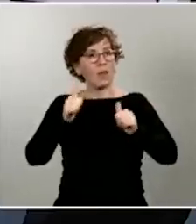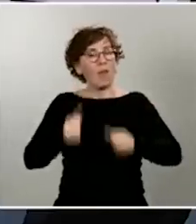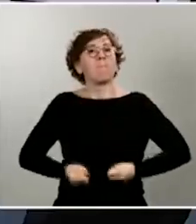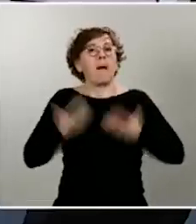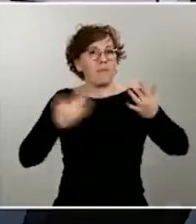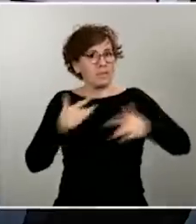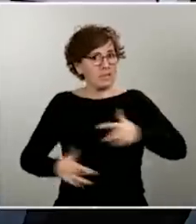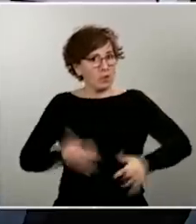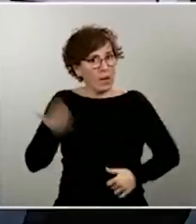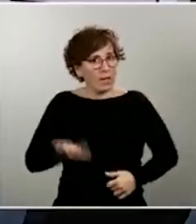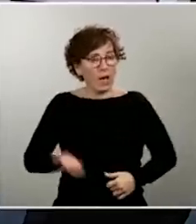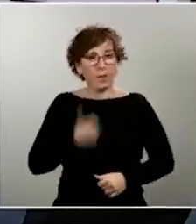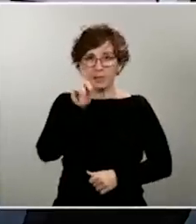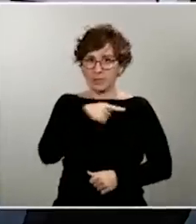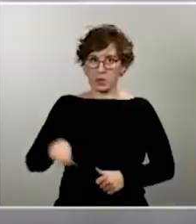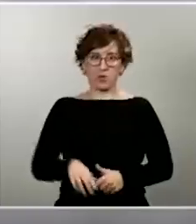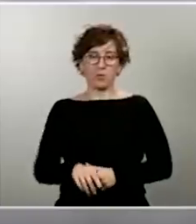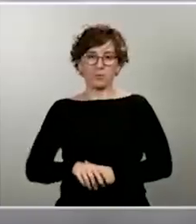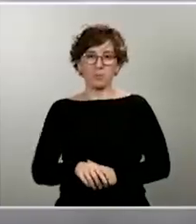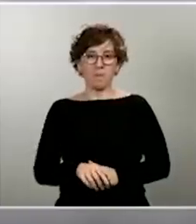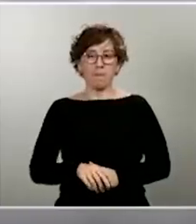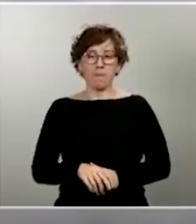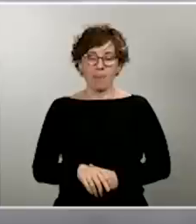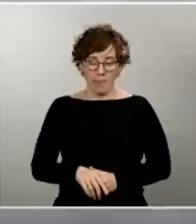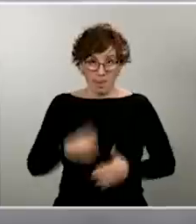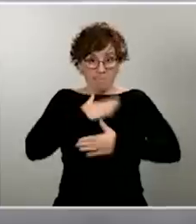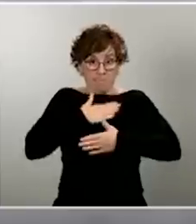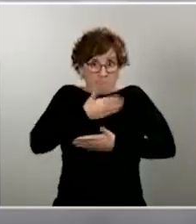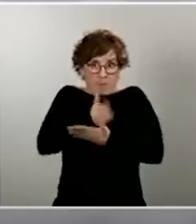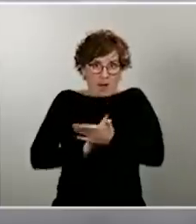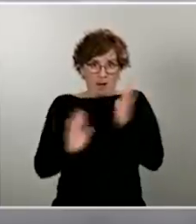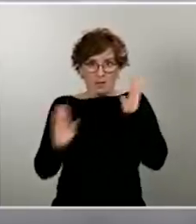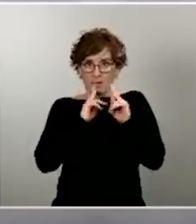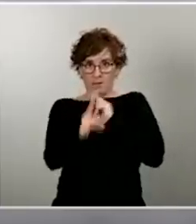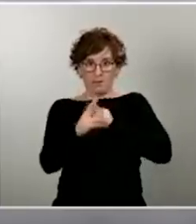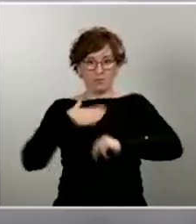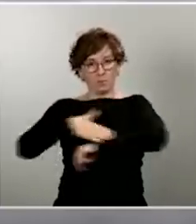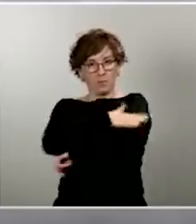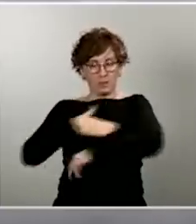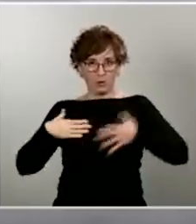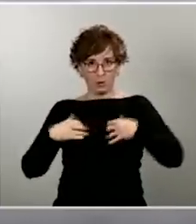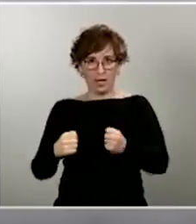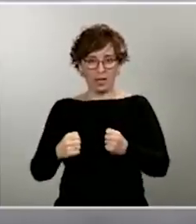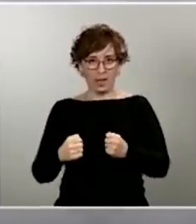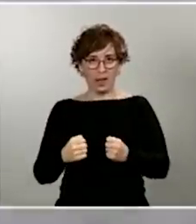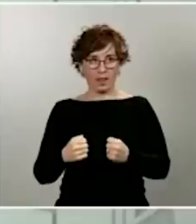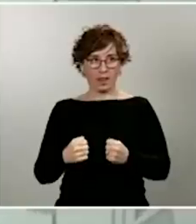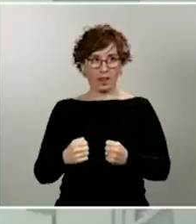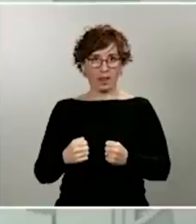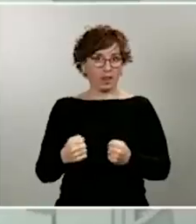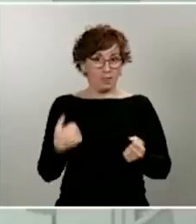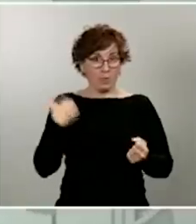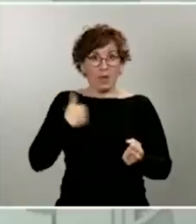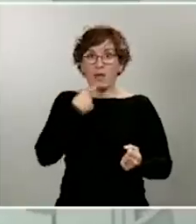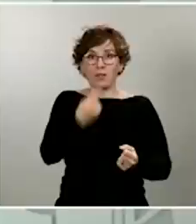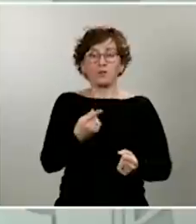En lo que respecta a lo que me concierne a mí, como ministro de Sanidad y autoridad de la competente, ya lo he dicho, es una opción que